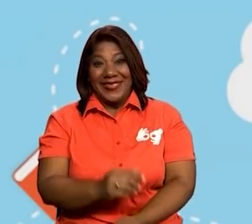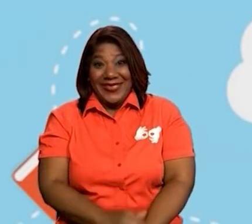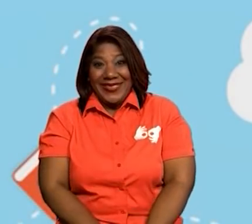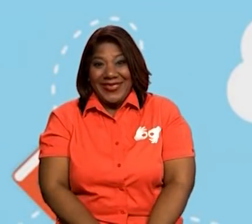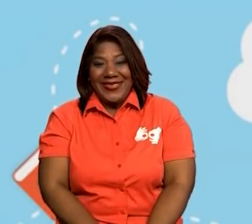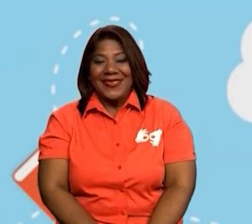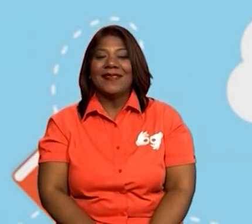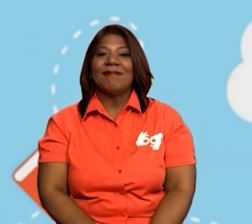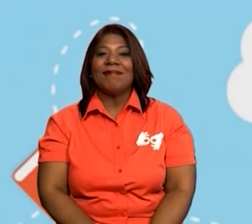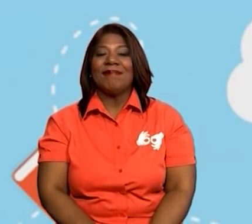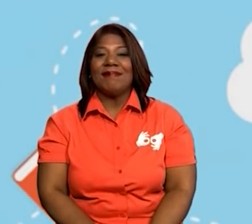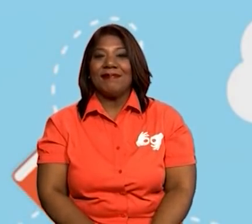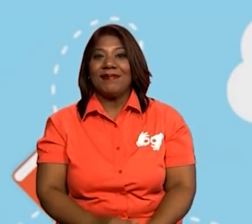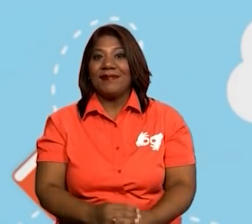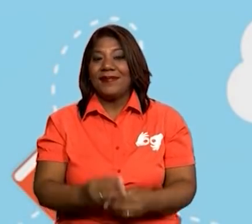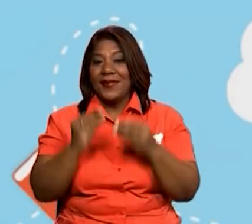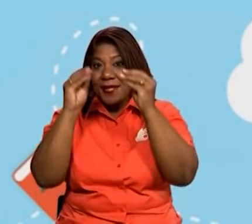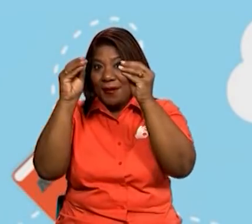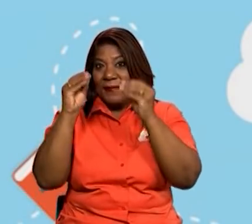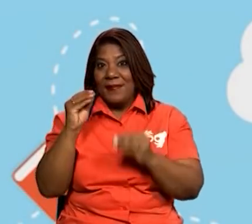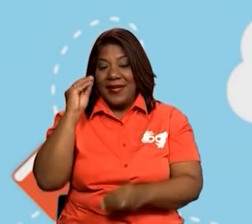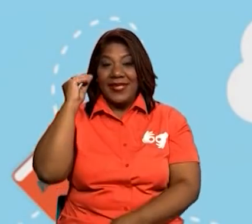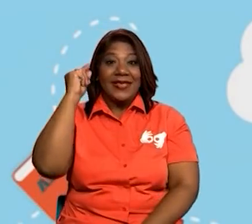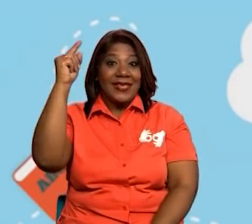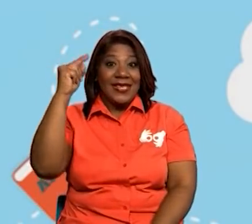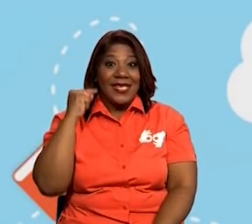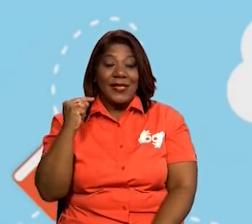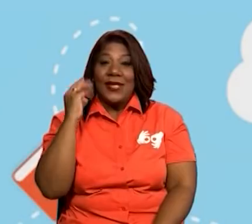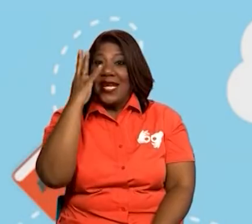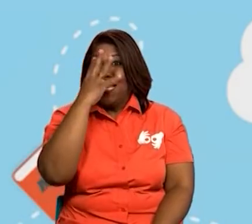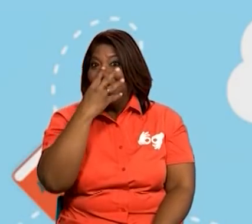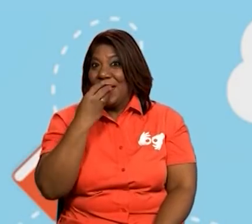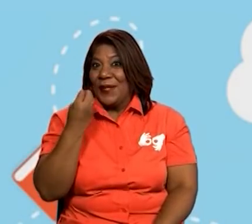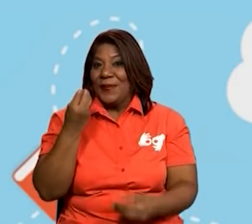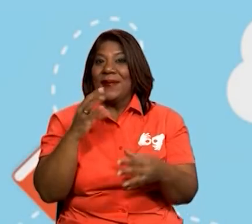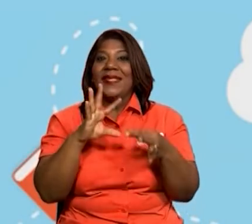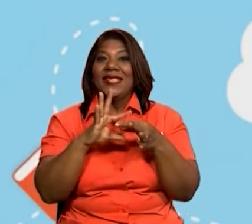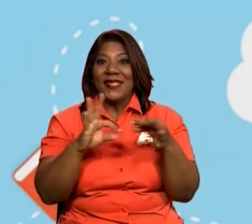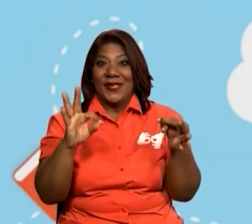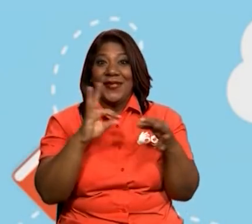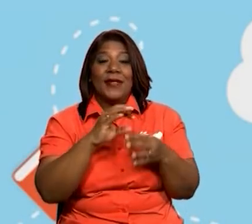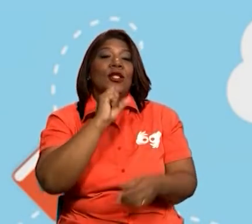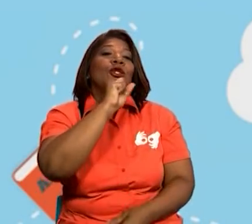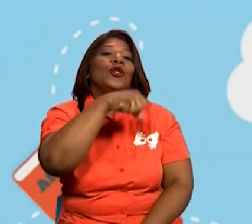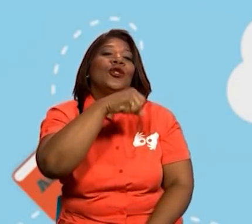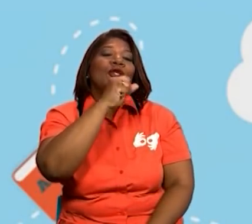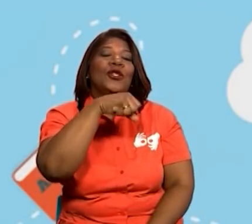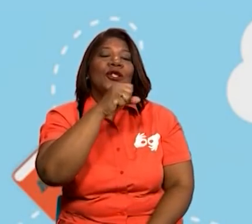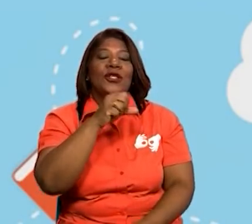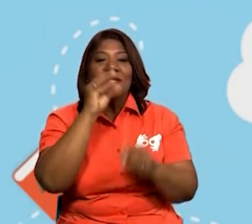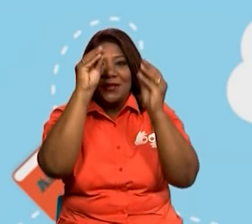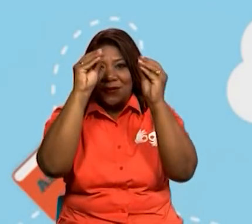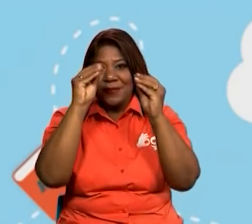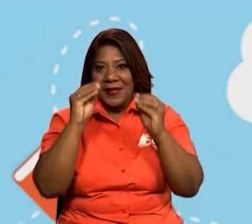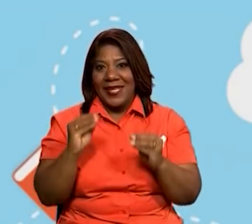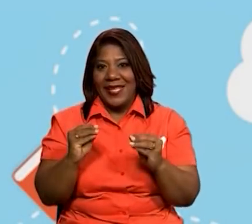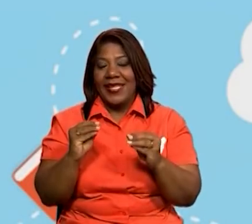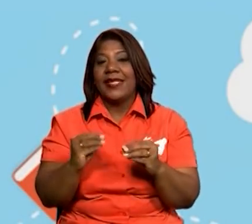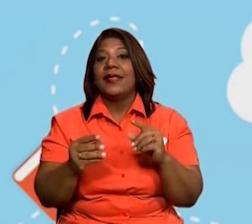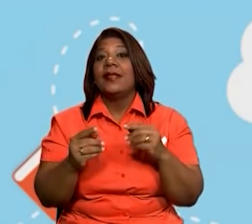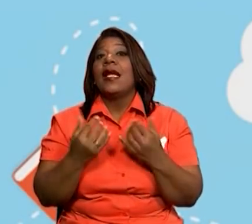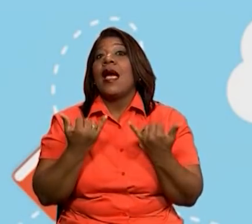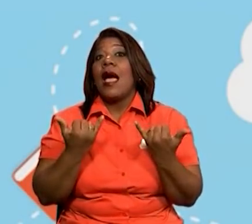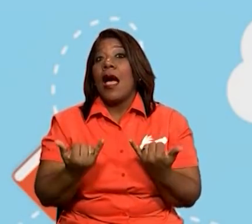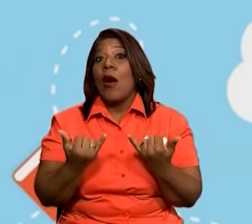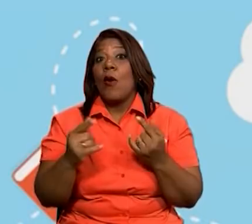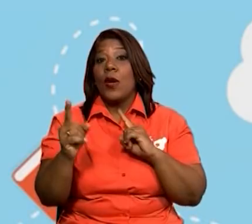Muy bien, maestra Zoila. Qué lindo cuento, ¿verdad? Muy lindo. Muy bien. Vamos a ver, niños, cuáles